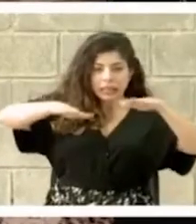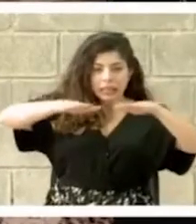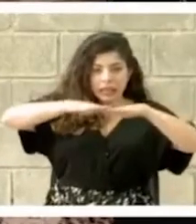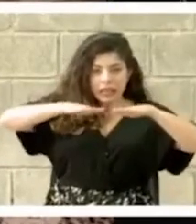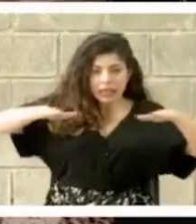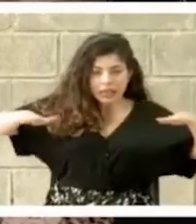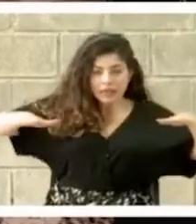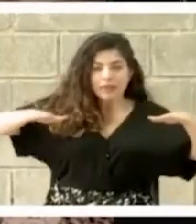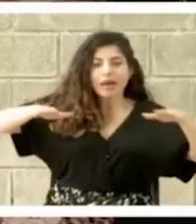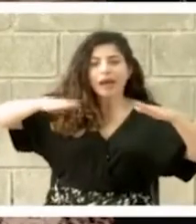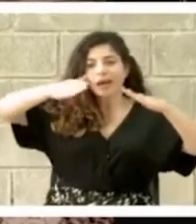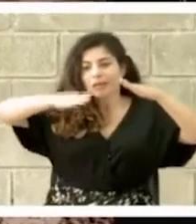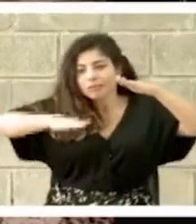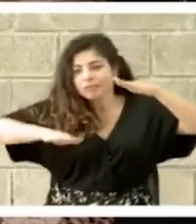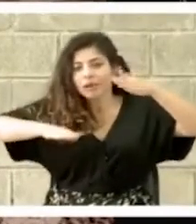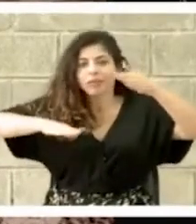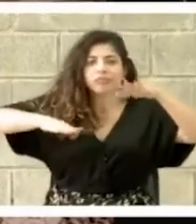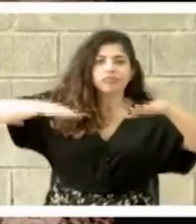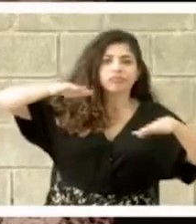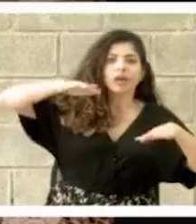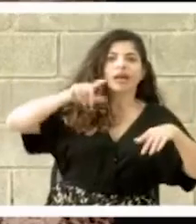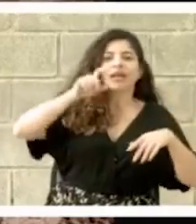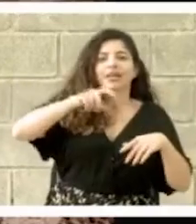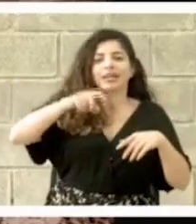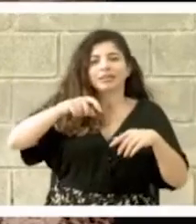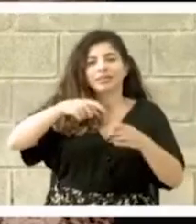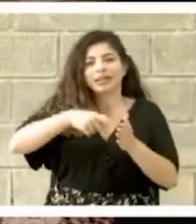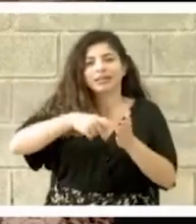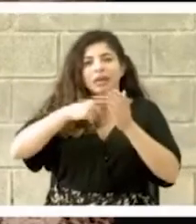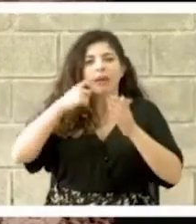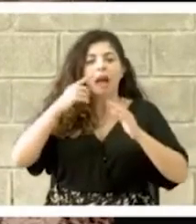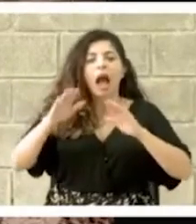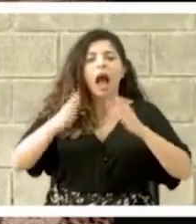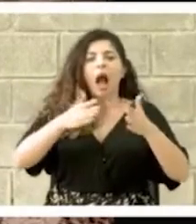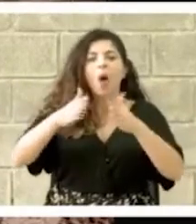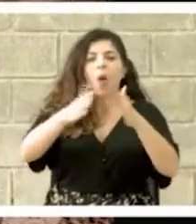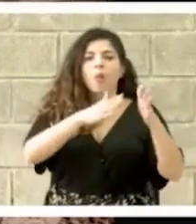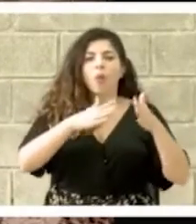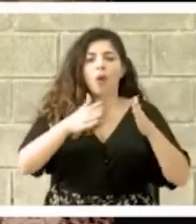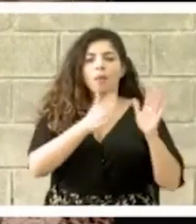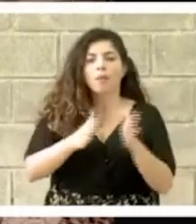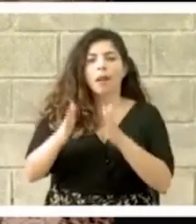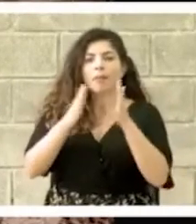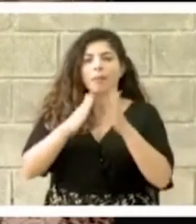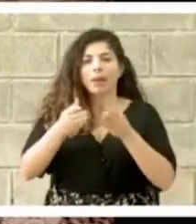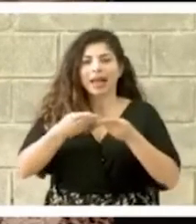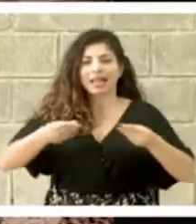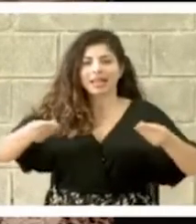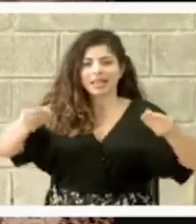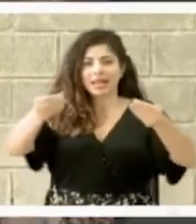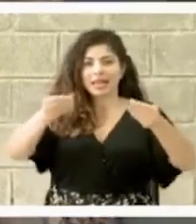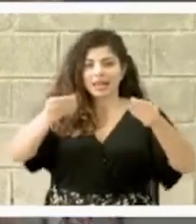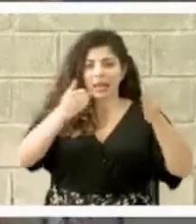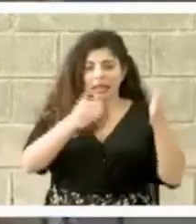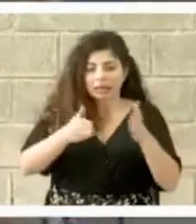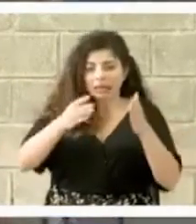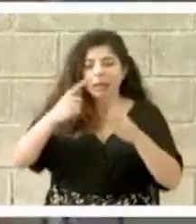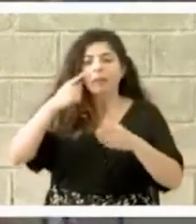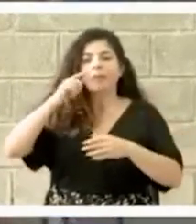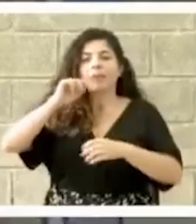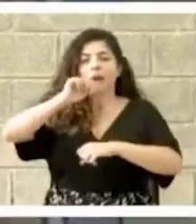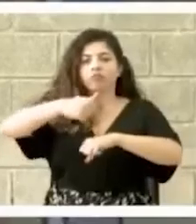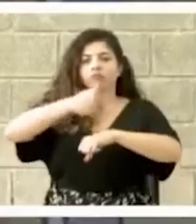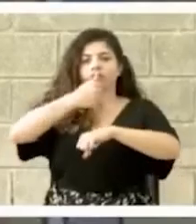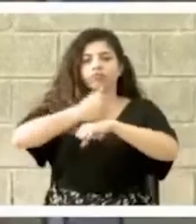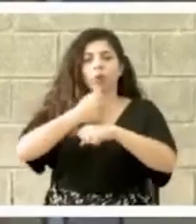crear desniveles y todo lo que implica el acomodo del terreno para ubicar este